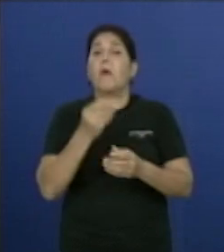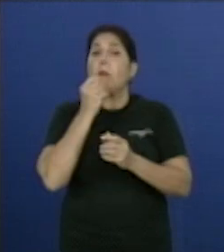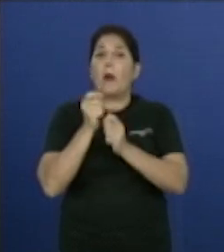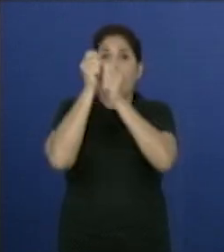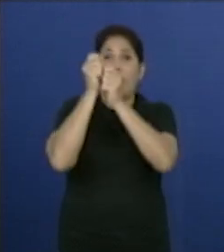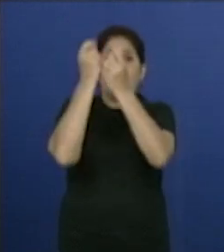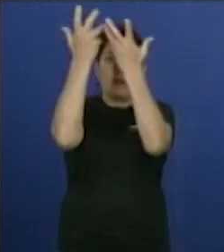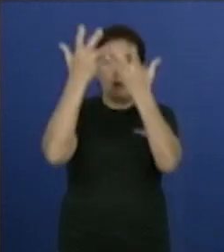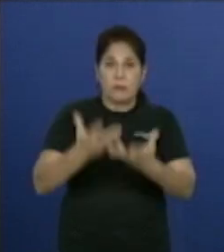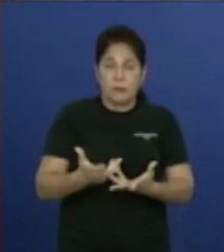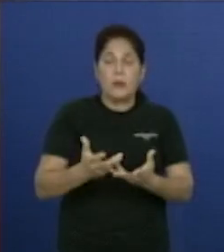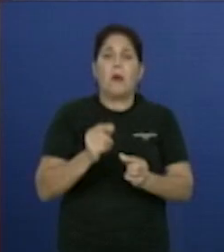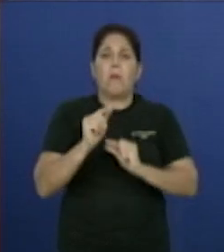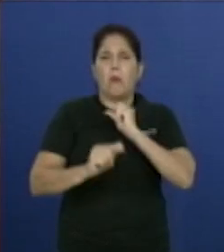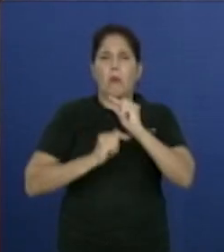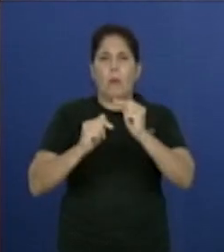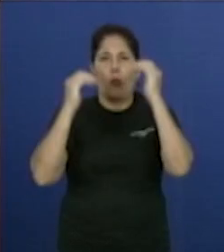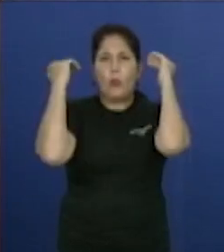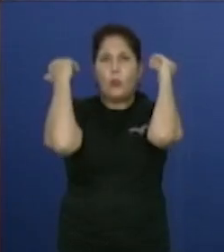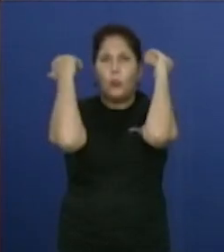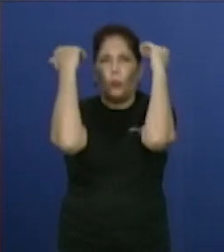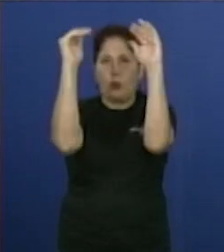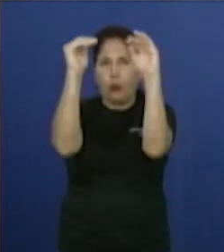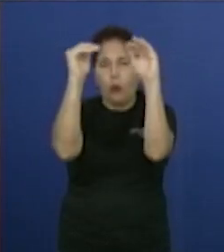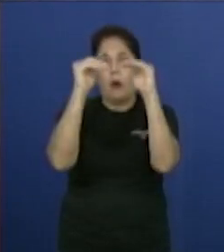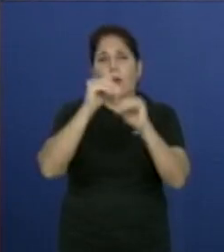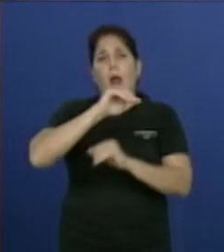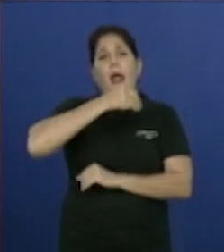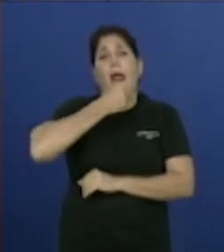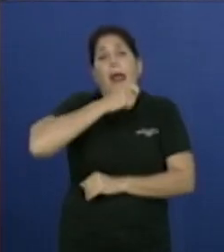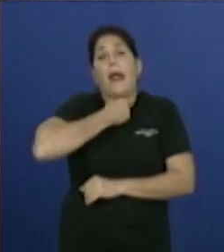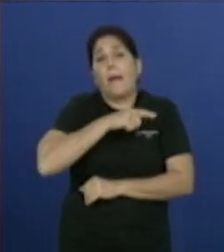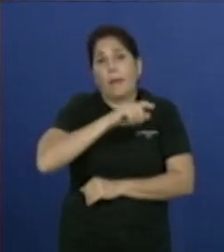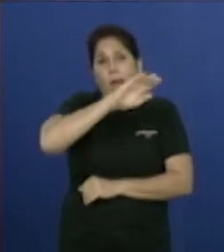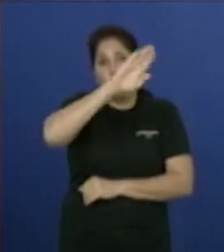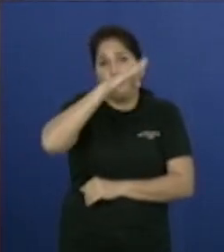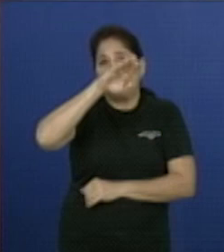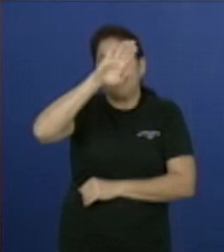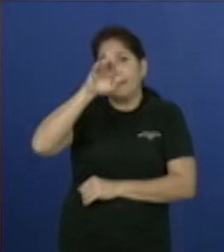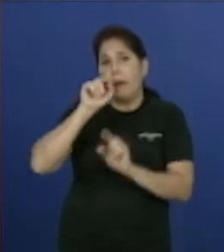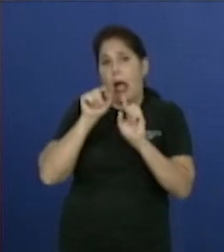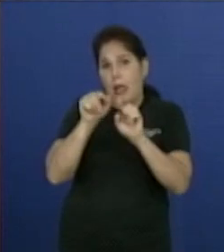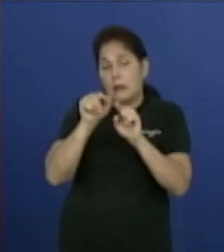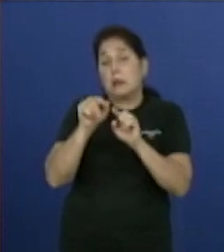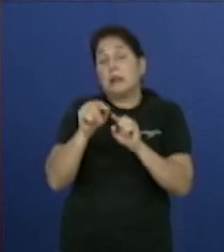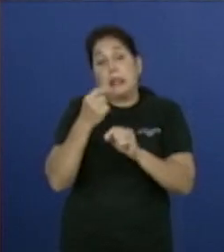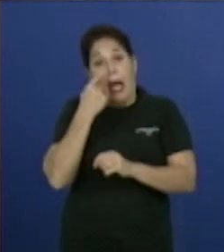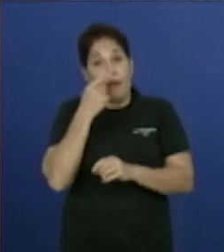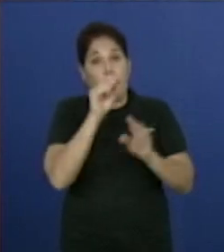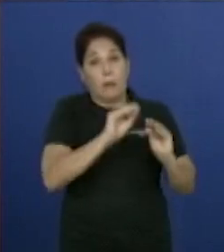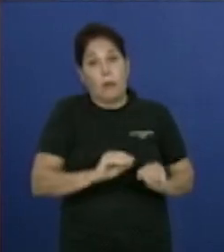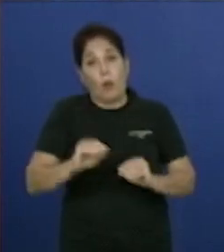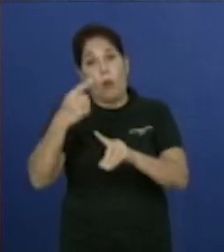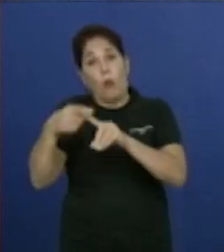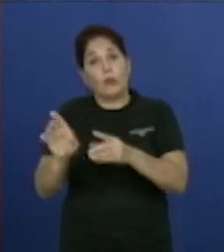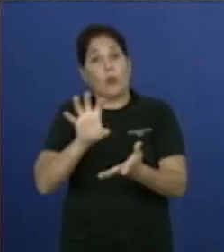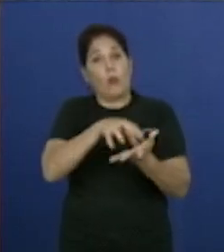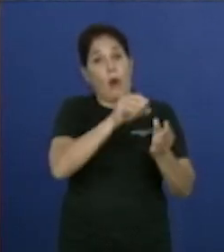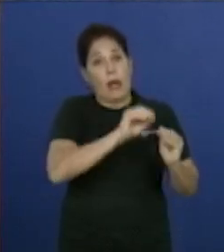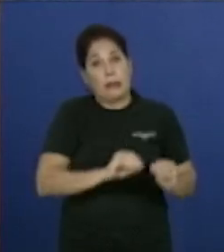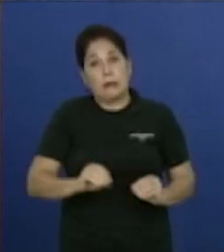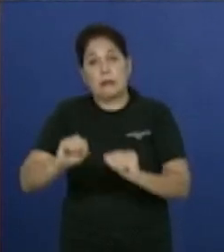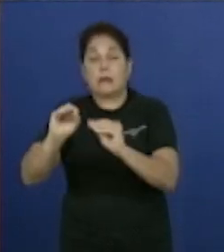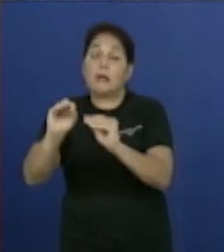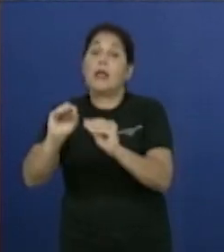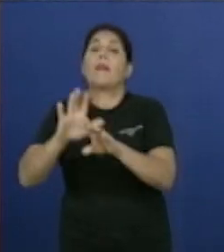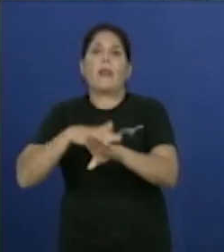y recuperar con cubierta ligera y así reubicar a las personas de nuevo a